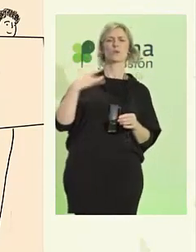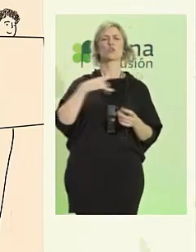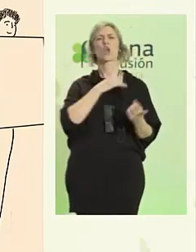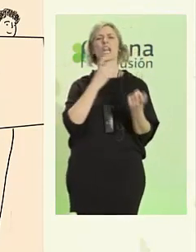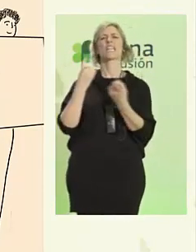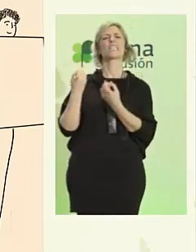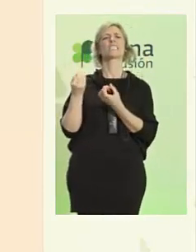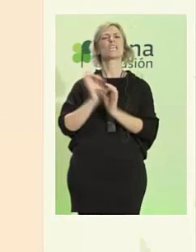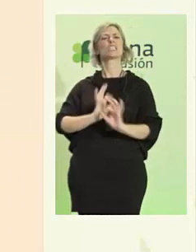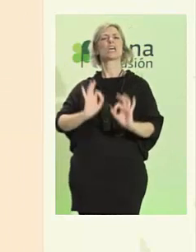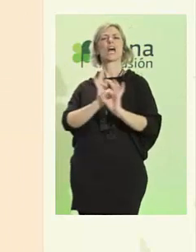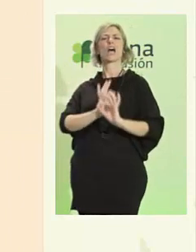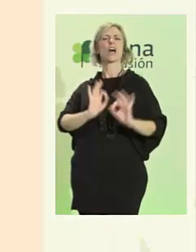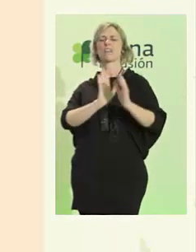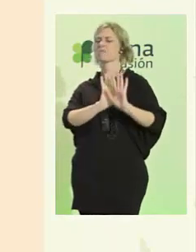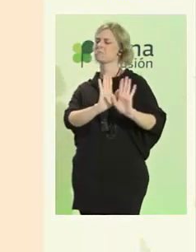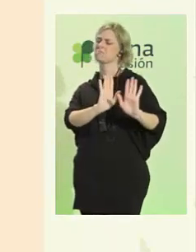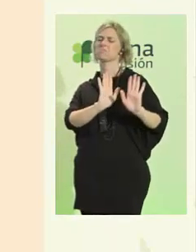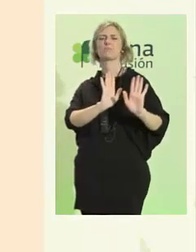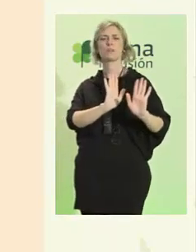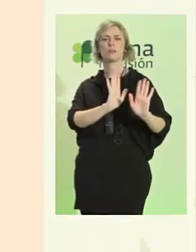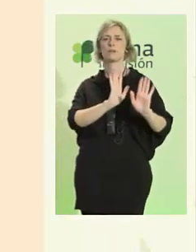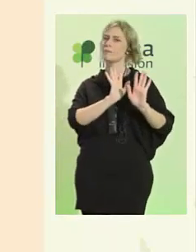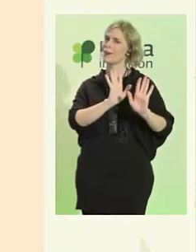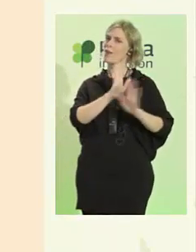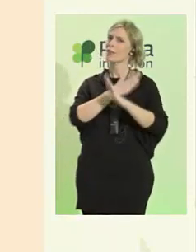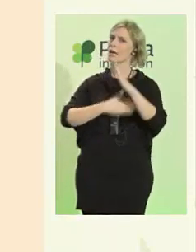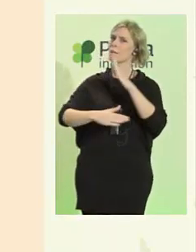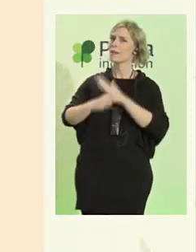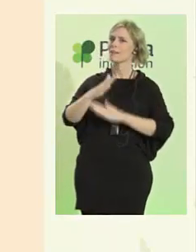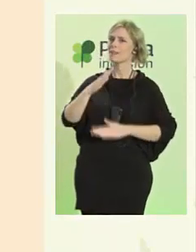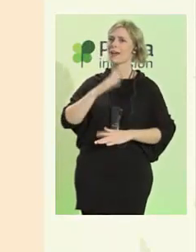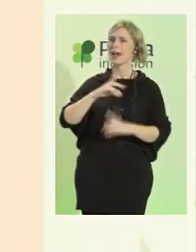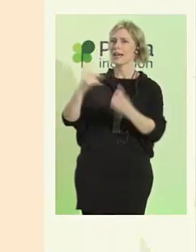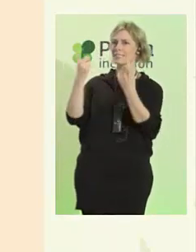discapacidad nos enseña que nos necesitamos.